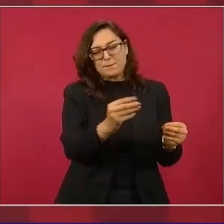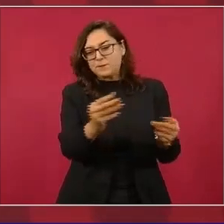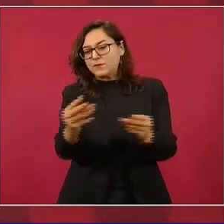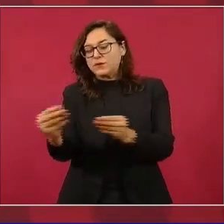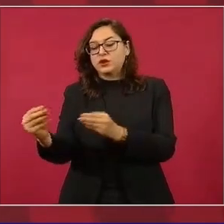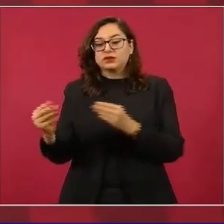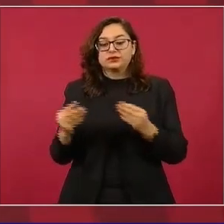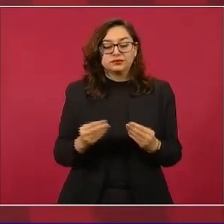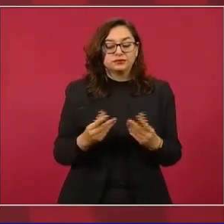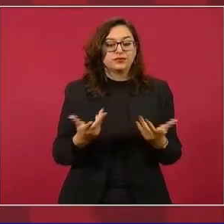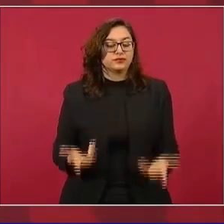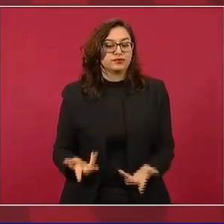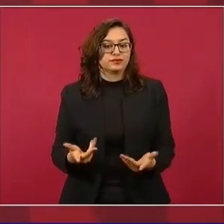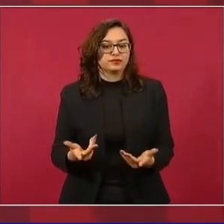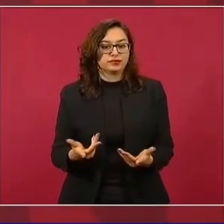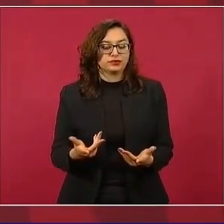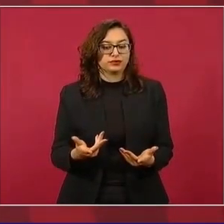Y en la Revolución,